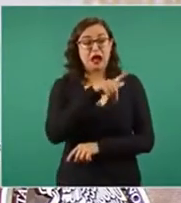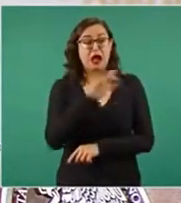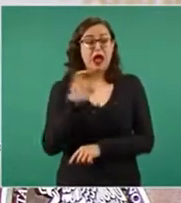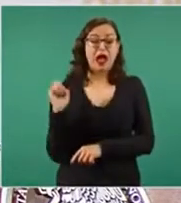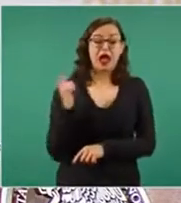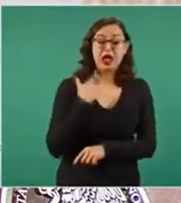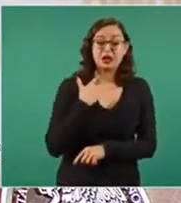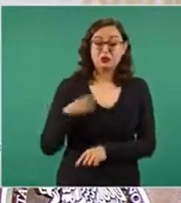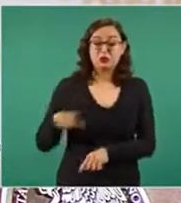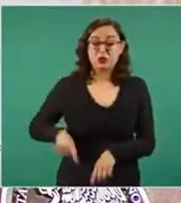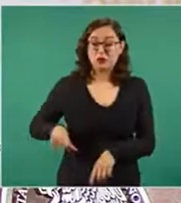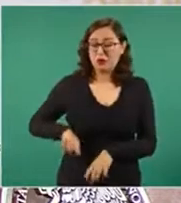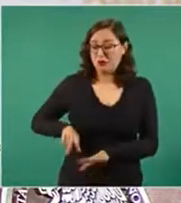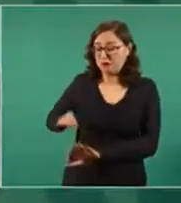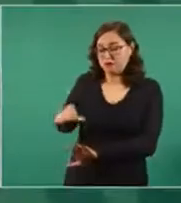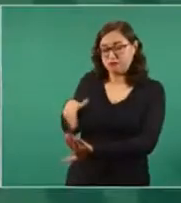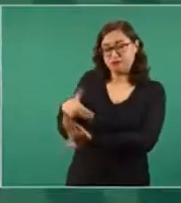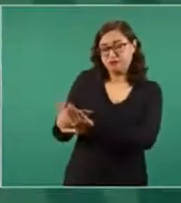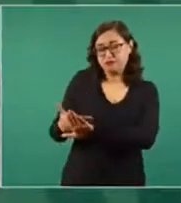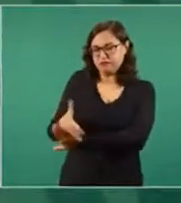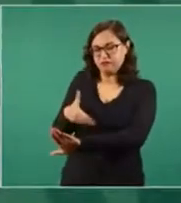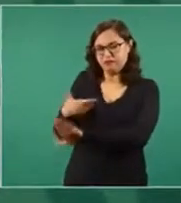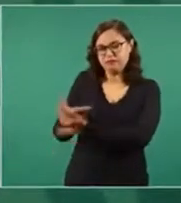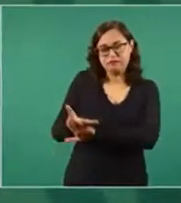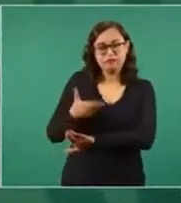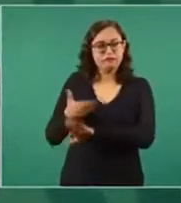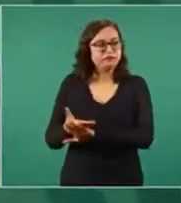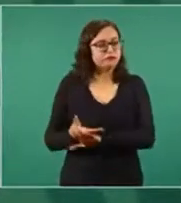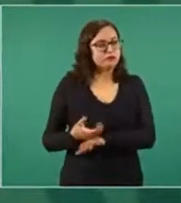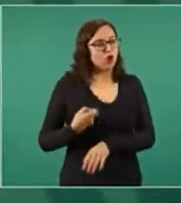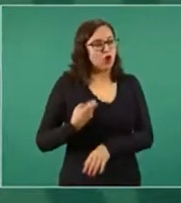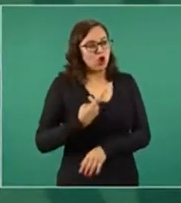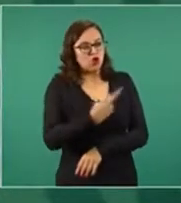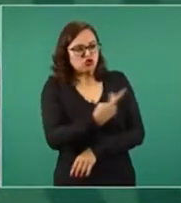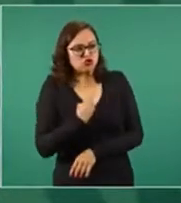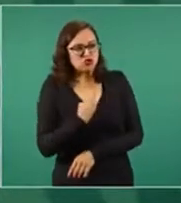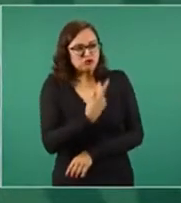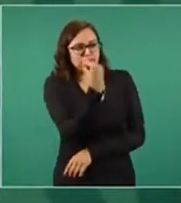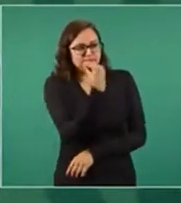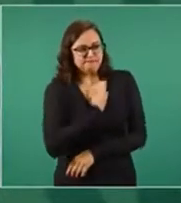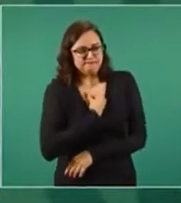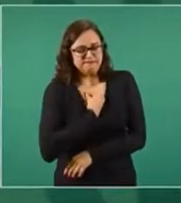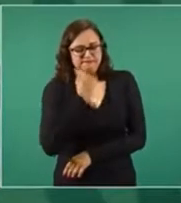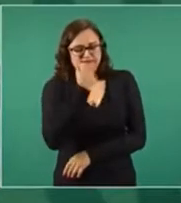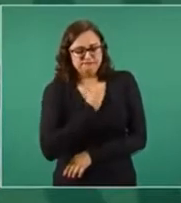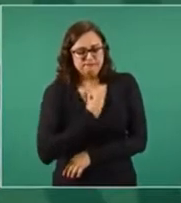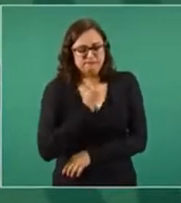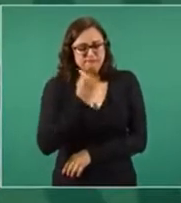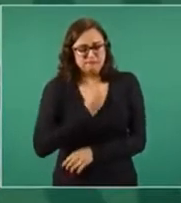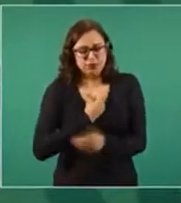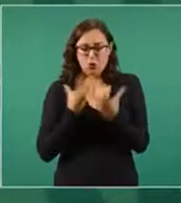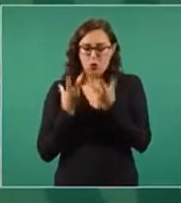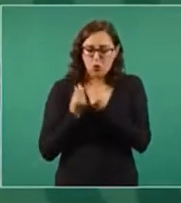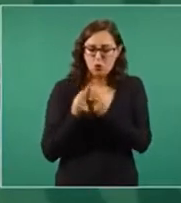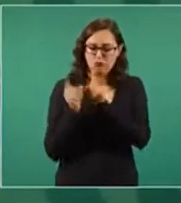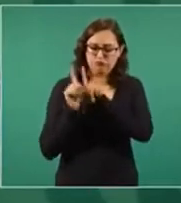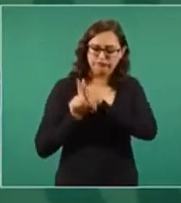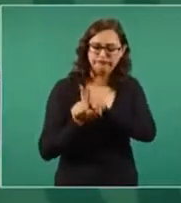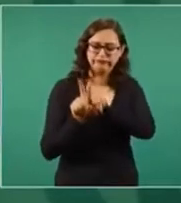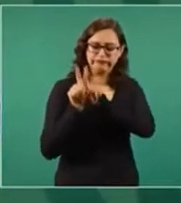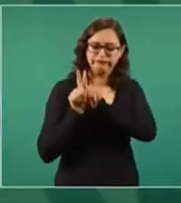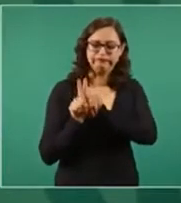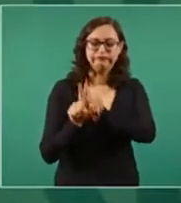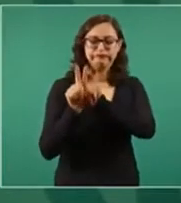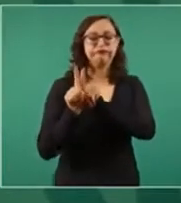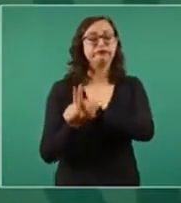y tuve también la suerte de recibir su invitación para sumarme al proceso de transformación que